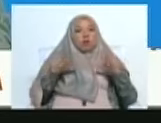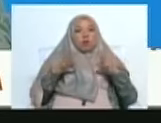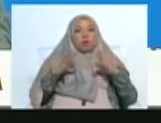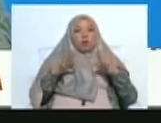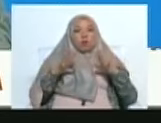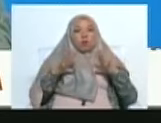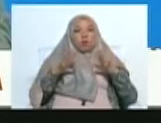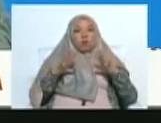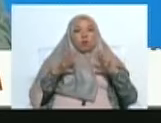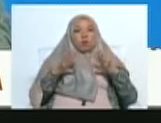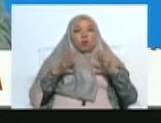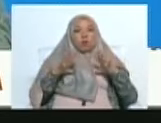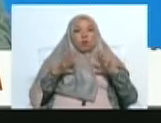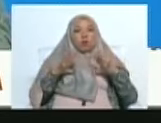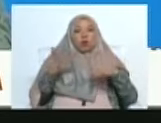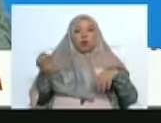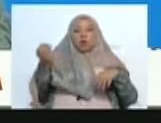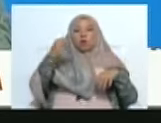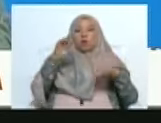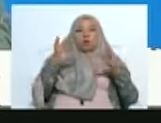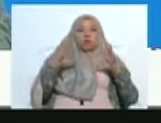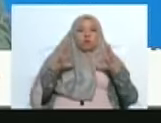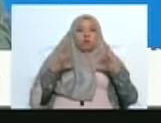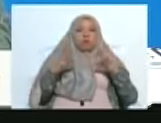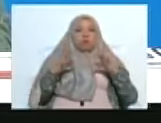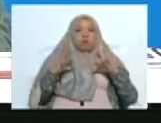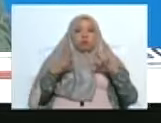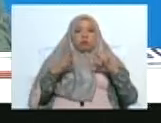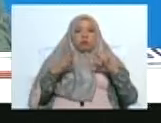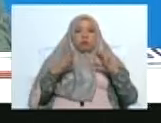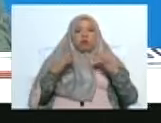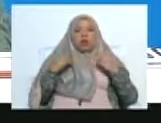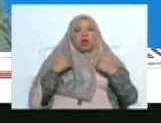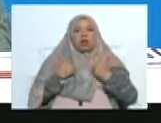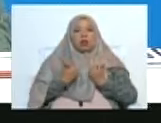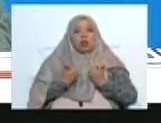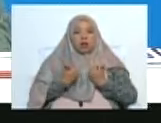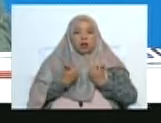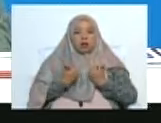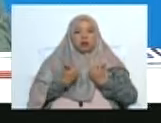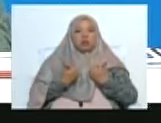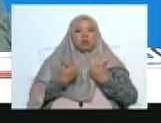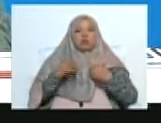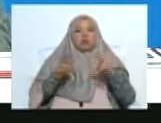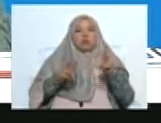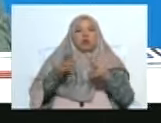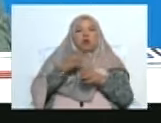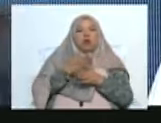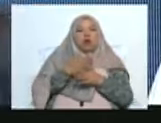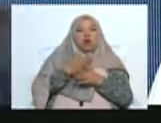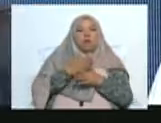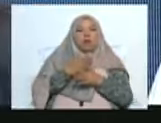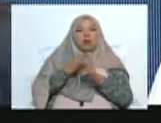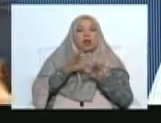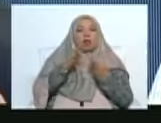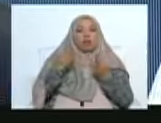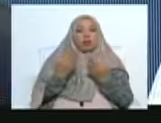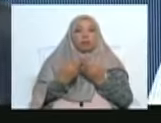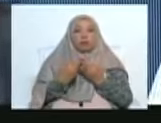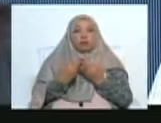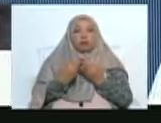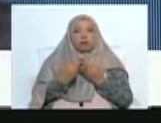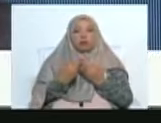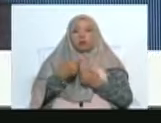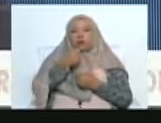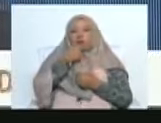de mayor descanso, recreación, compartir en familia. Esta